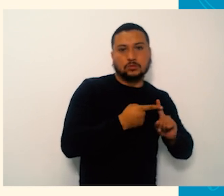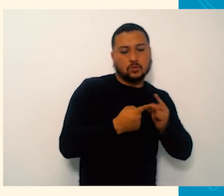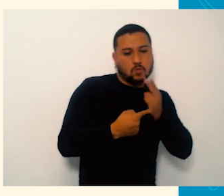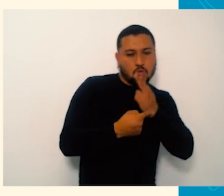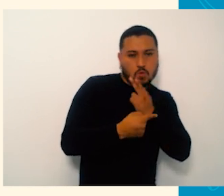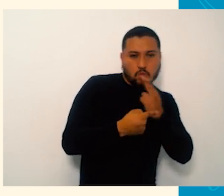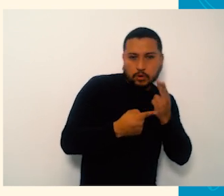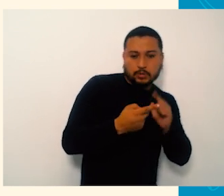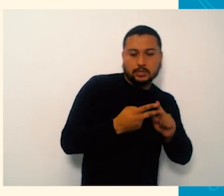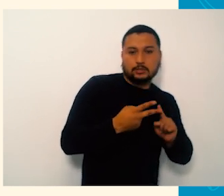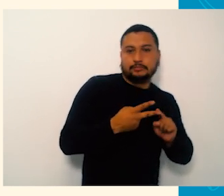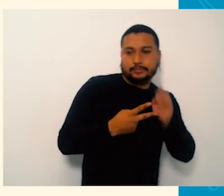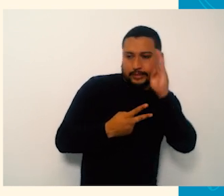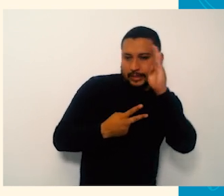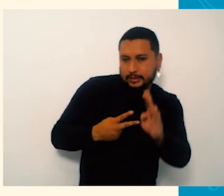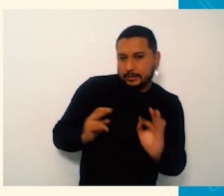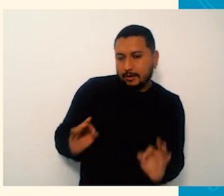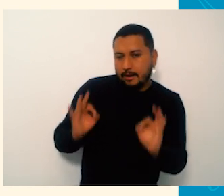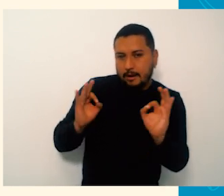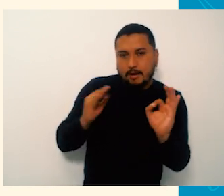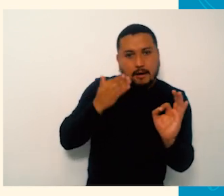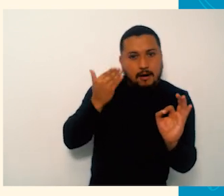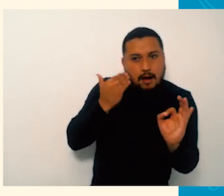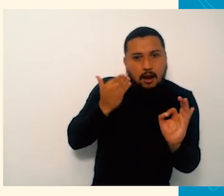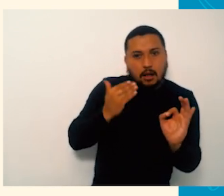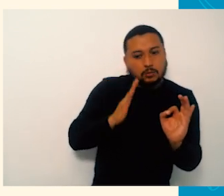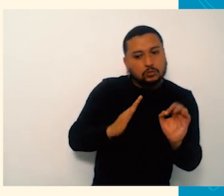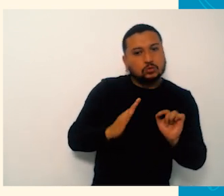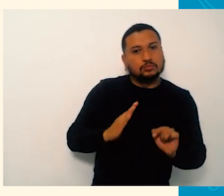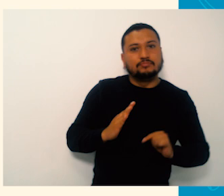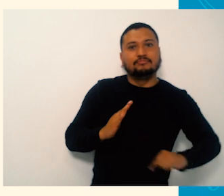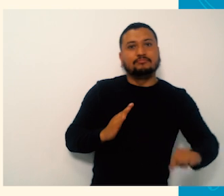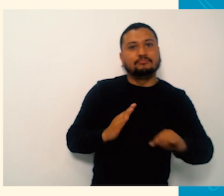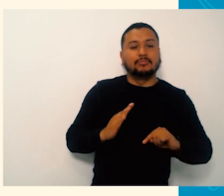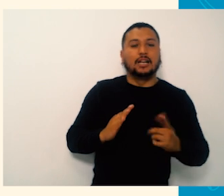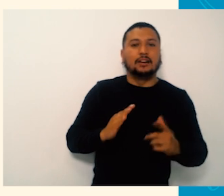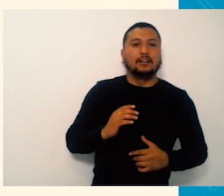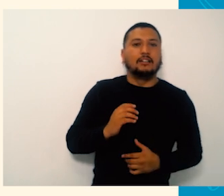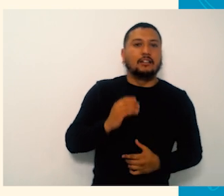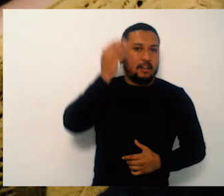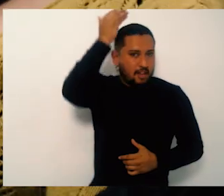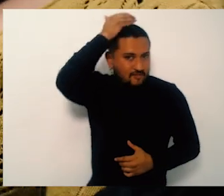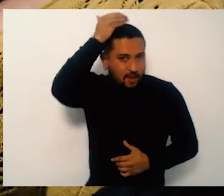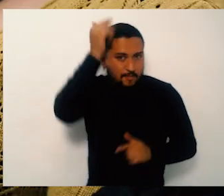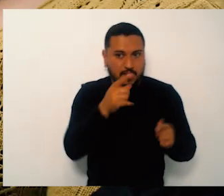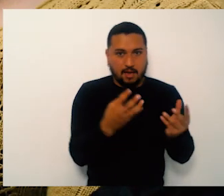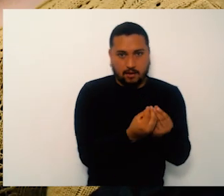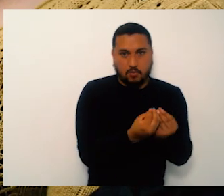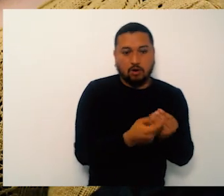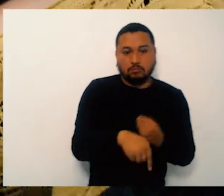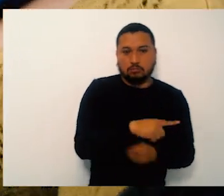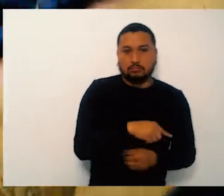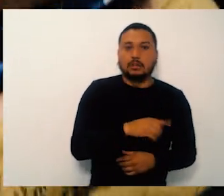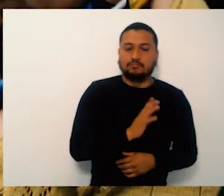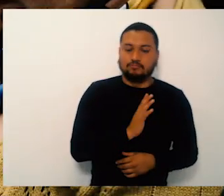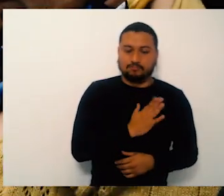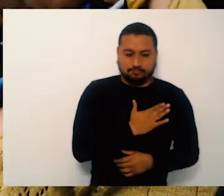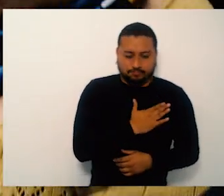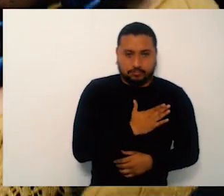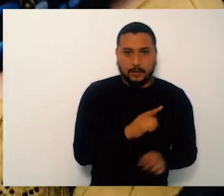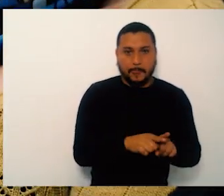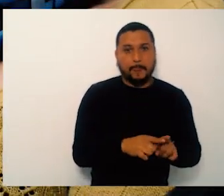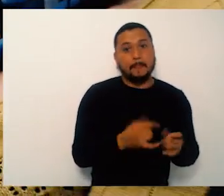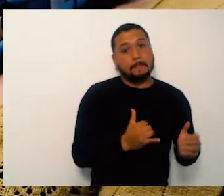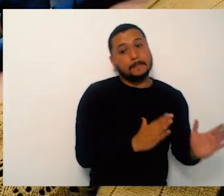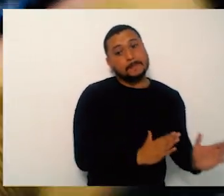centros de excelencia en la atención del paciente con patología cardiovascular. Y una propuesta